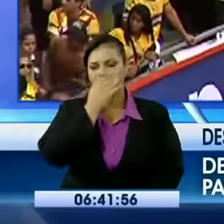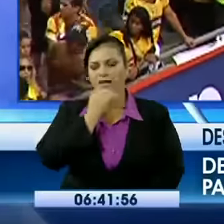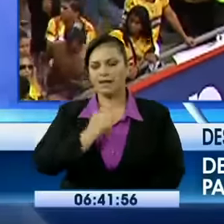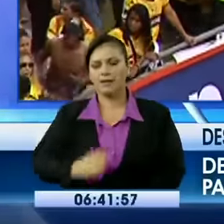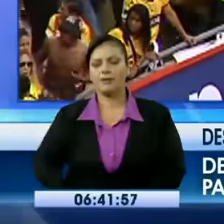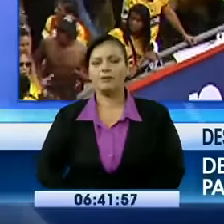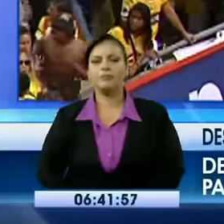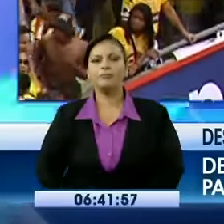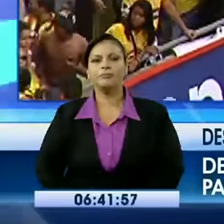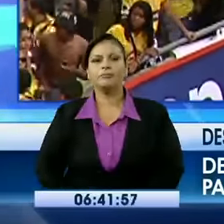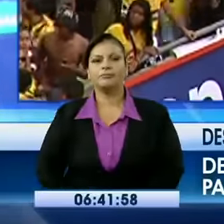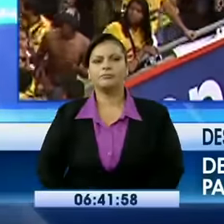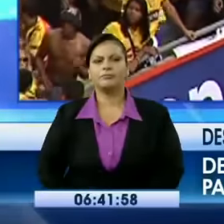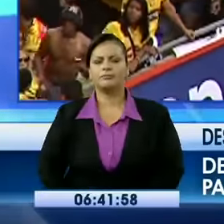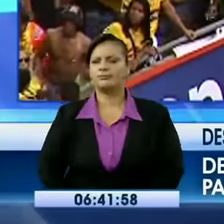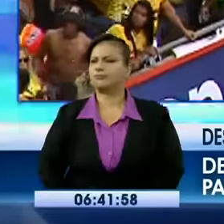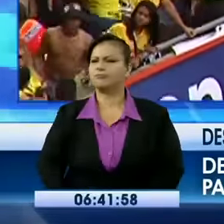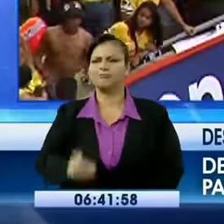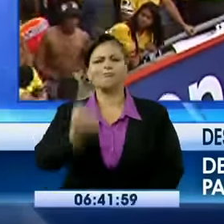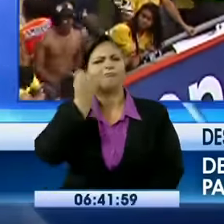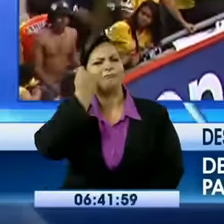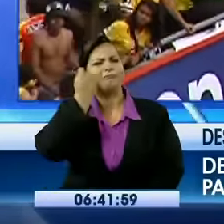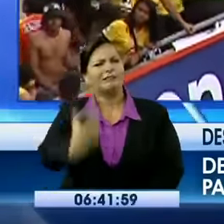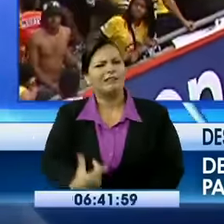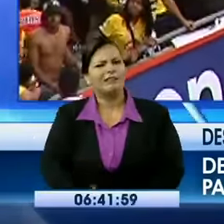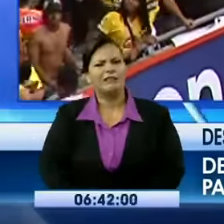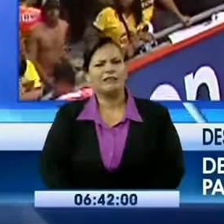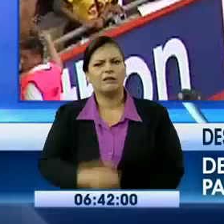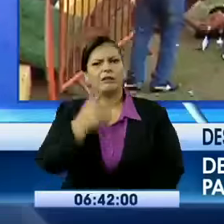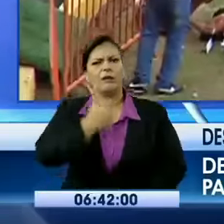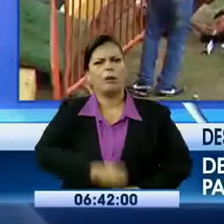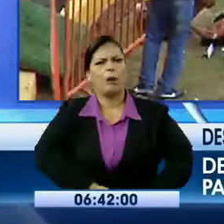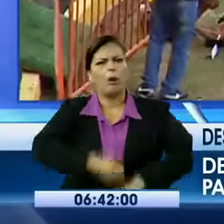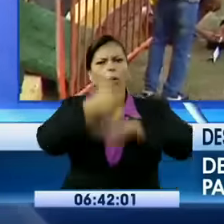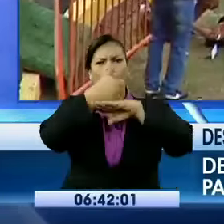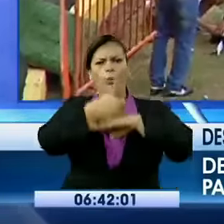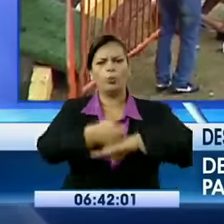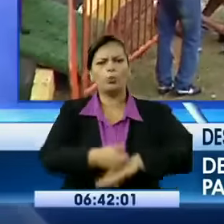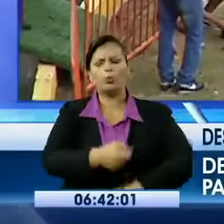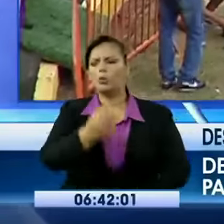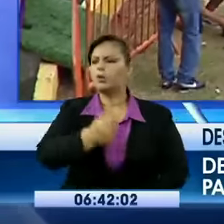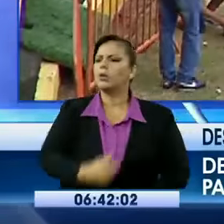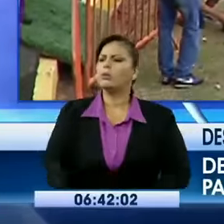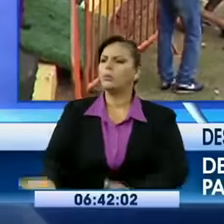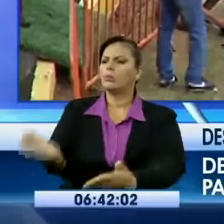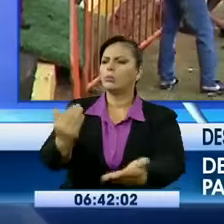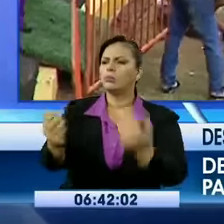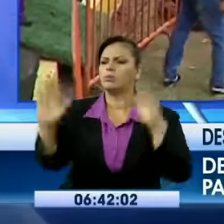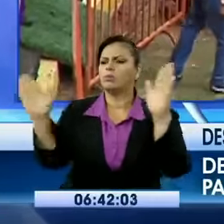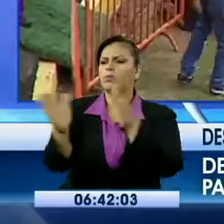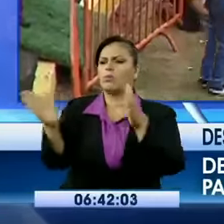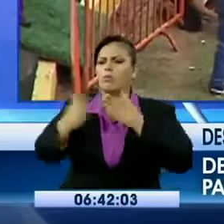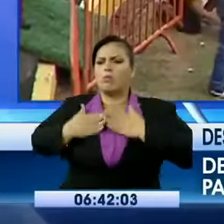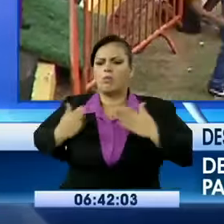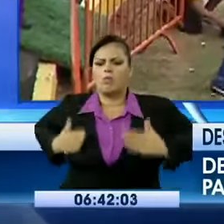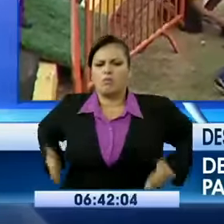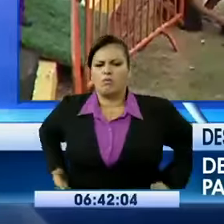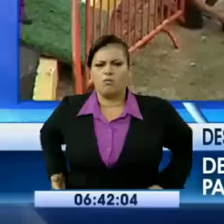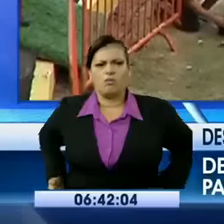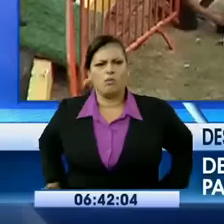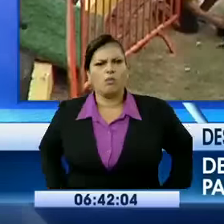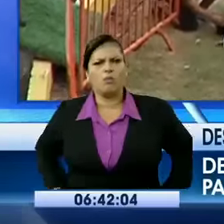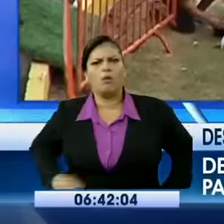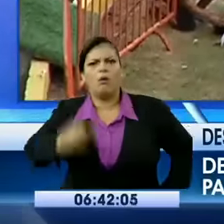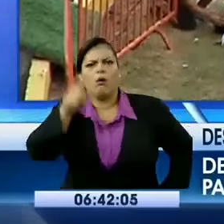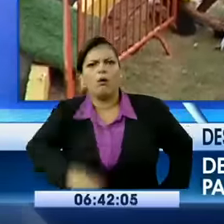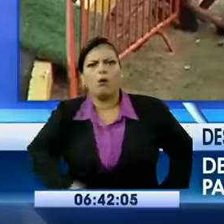hacen los controles? ¿Cómo se hacen los controles? Si a un comunicador no le permiten entrar a una botella de agua. O es que están en contubernio